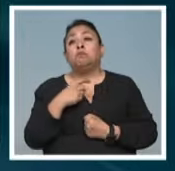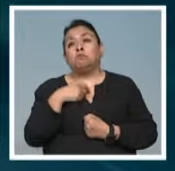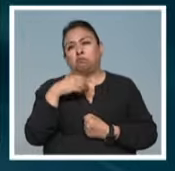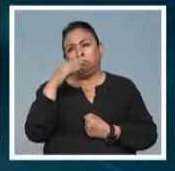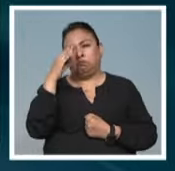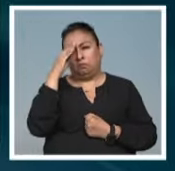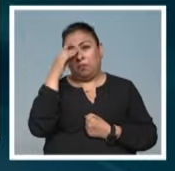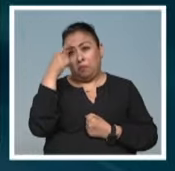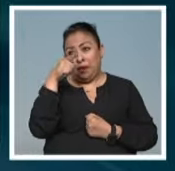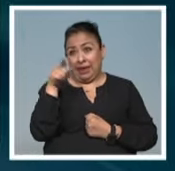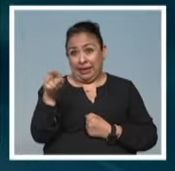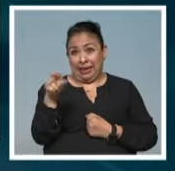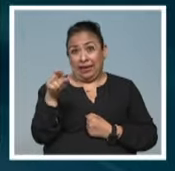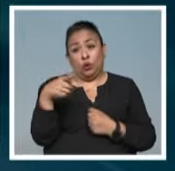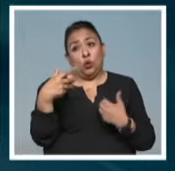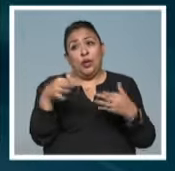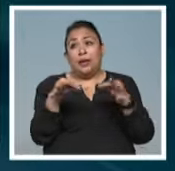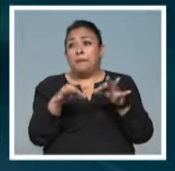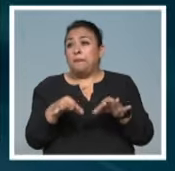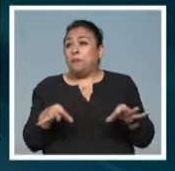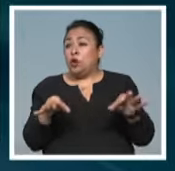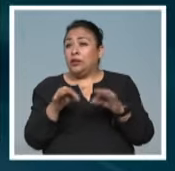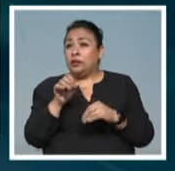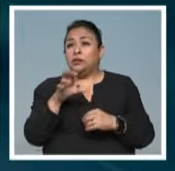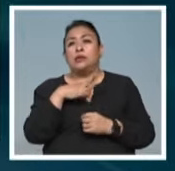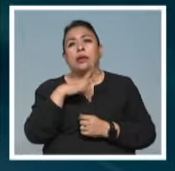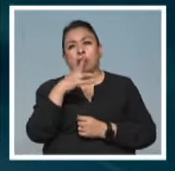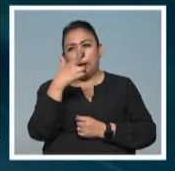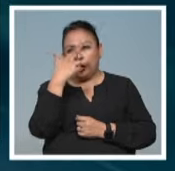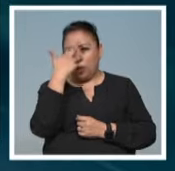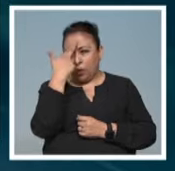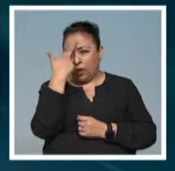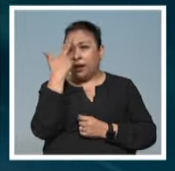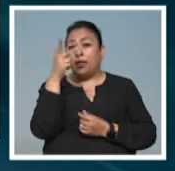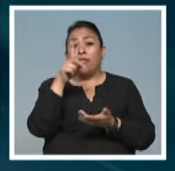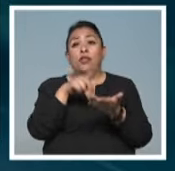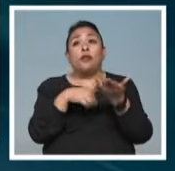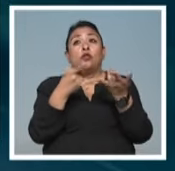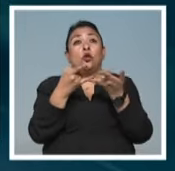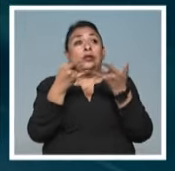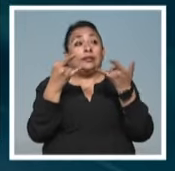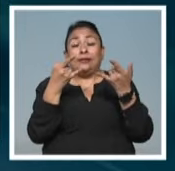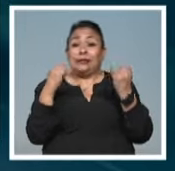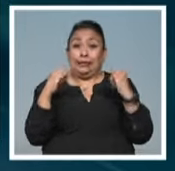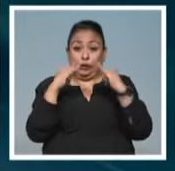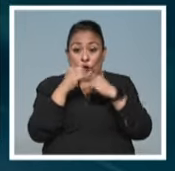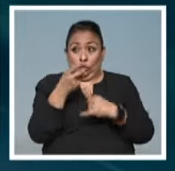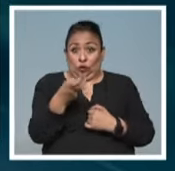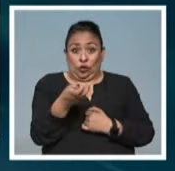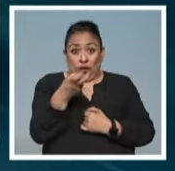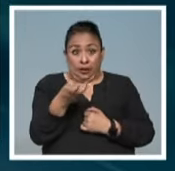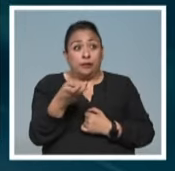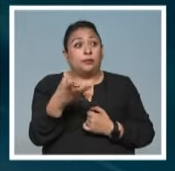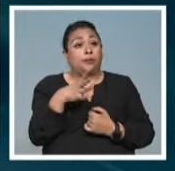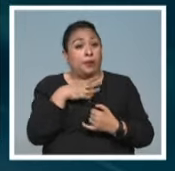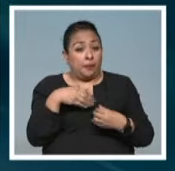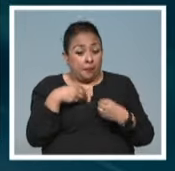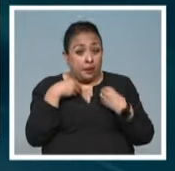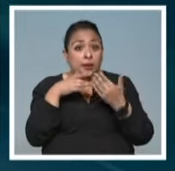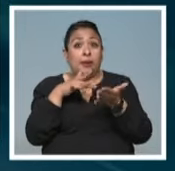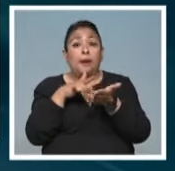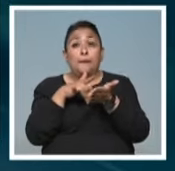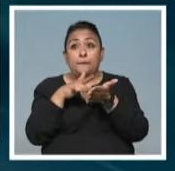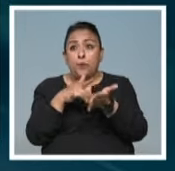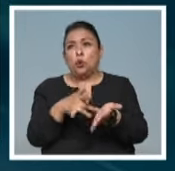que para él sería algo muy importante que se le recuerde en una institución como esta, a la que él dio vida y apoyó